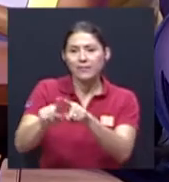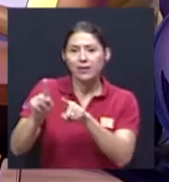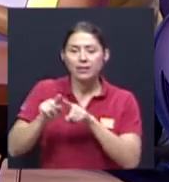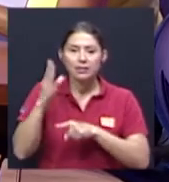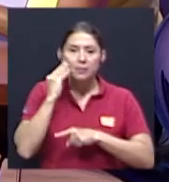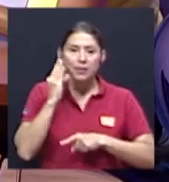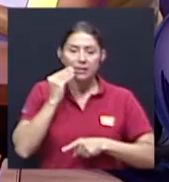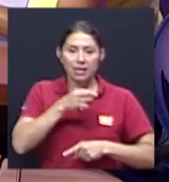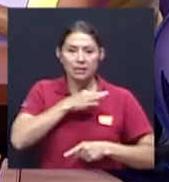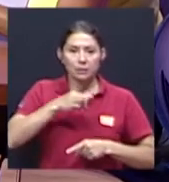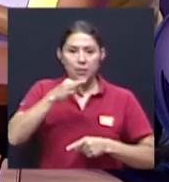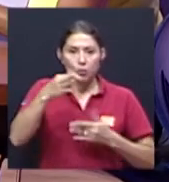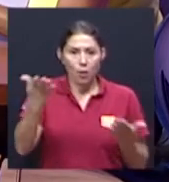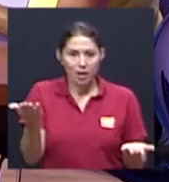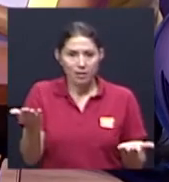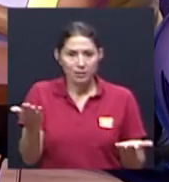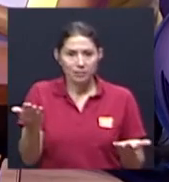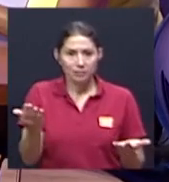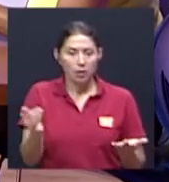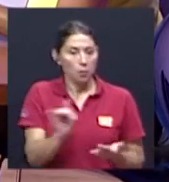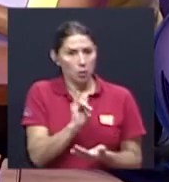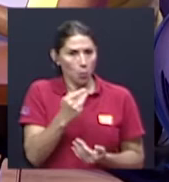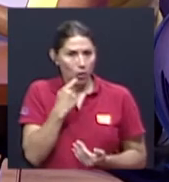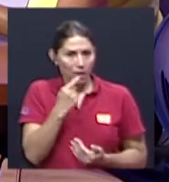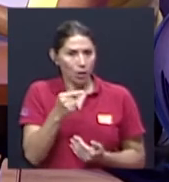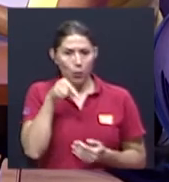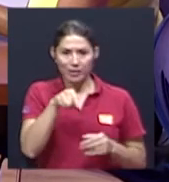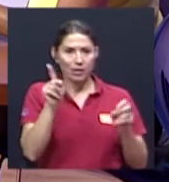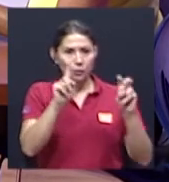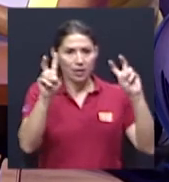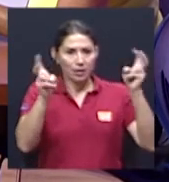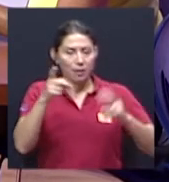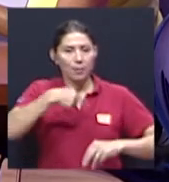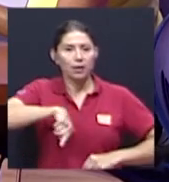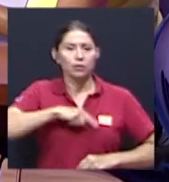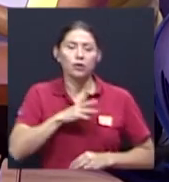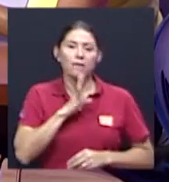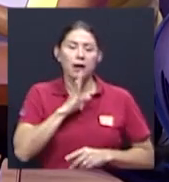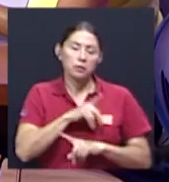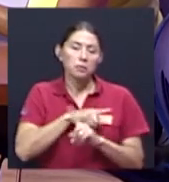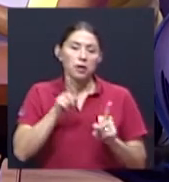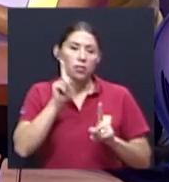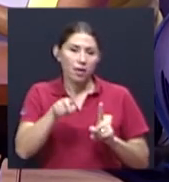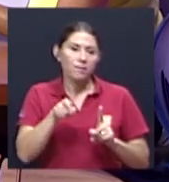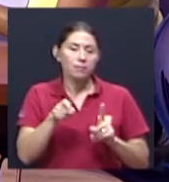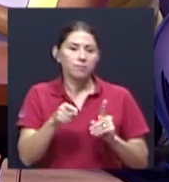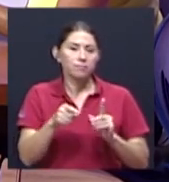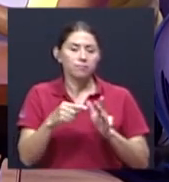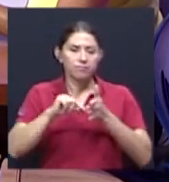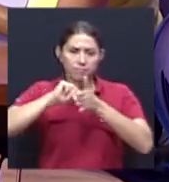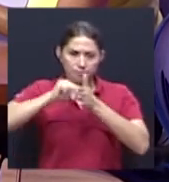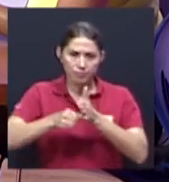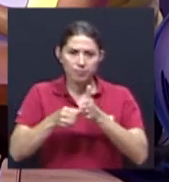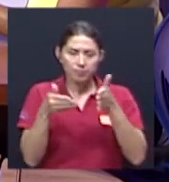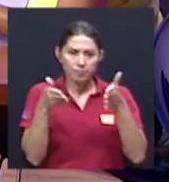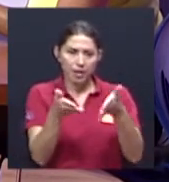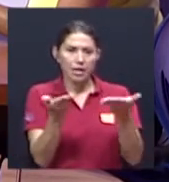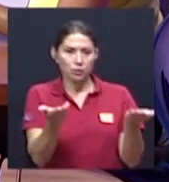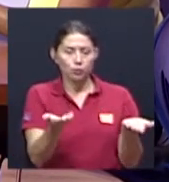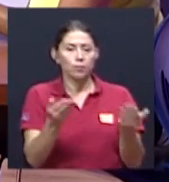como digo no es el tema que vamos a abordar pero sí tal vez puntualizar eso ahora Laura